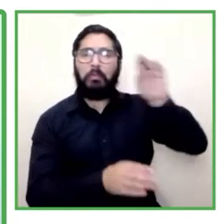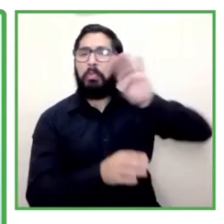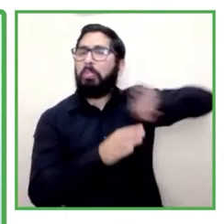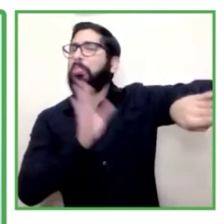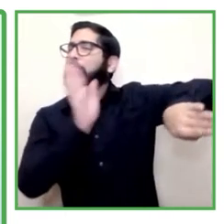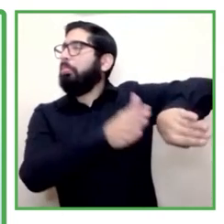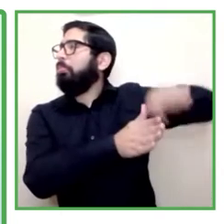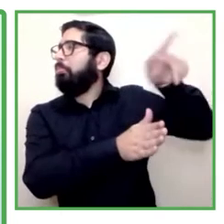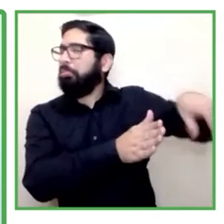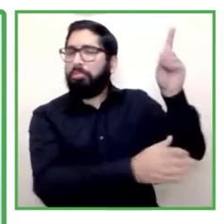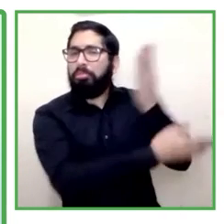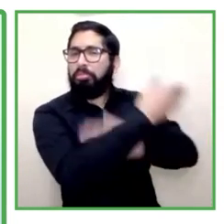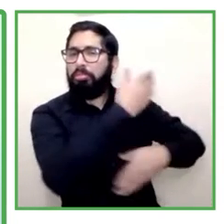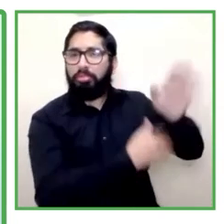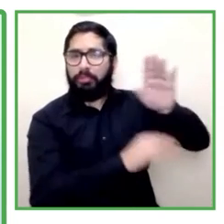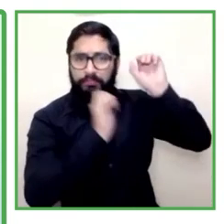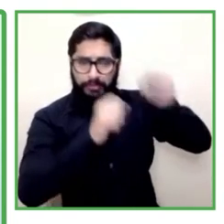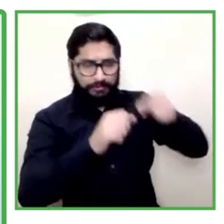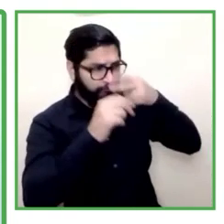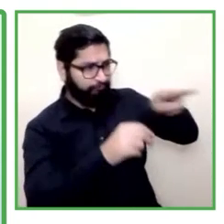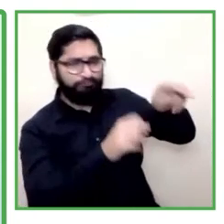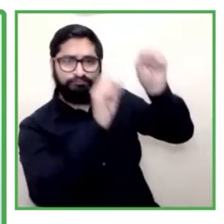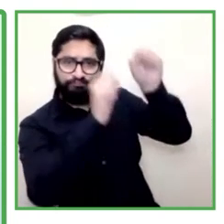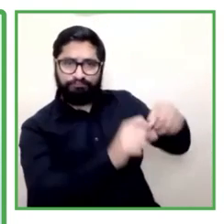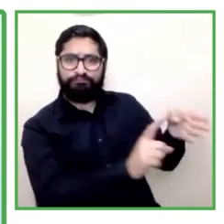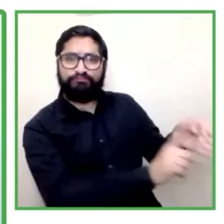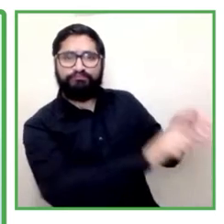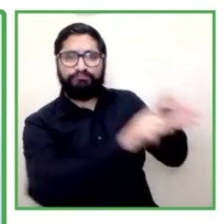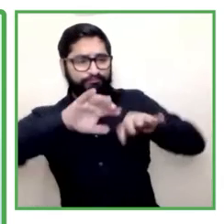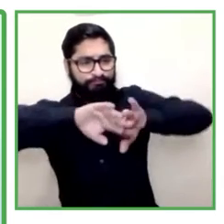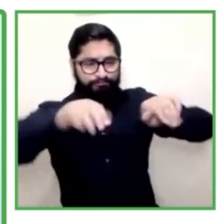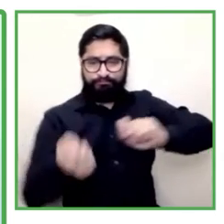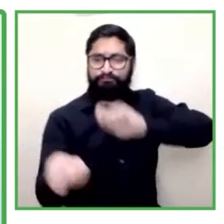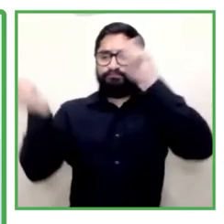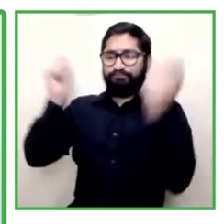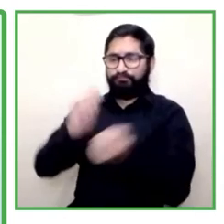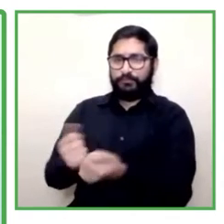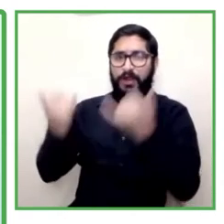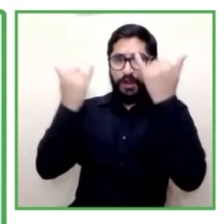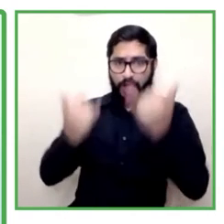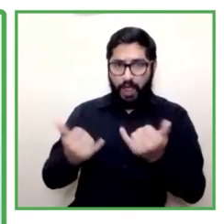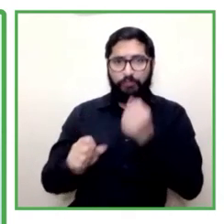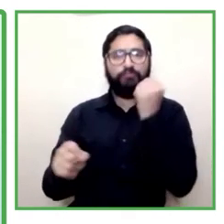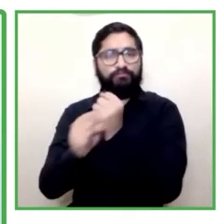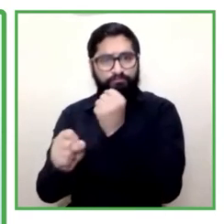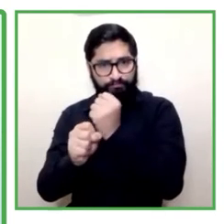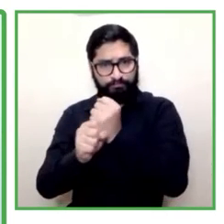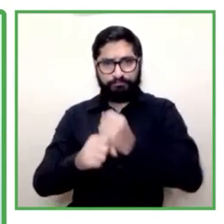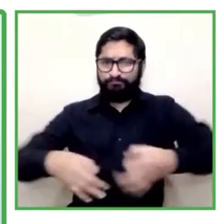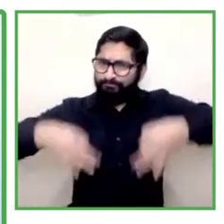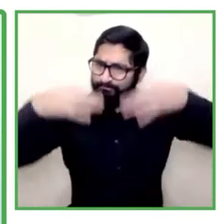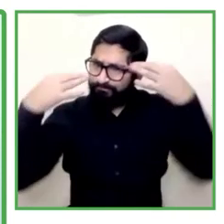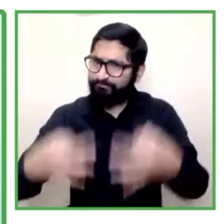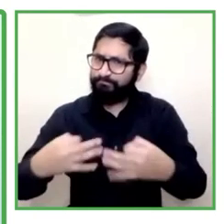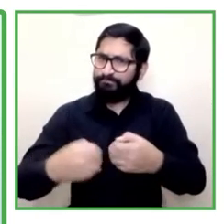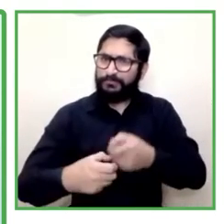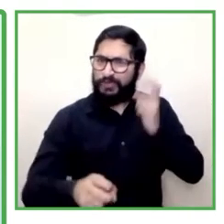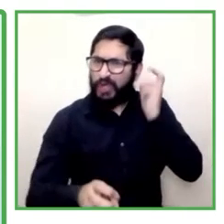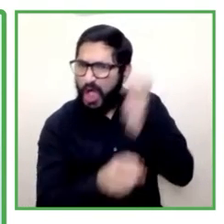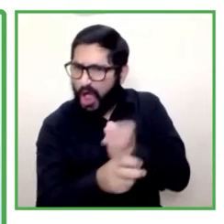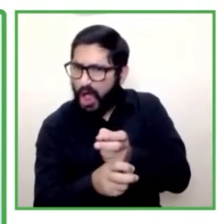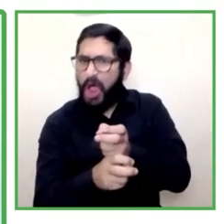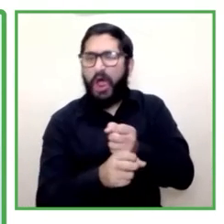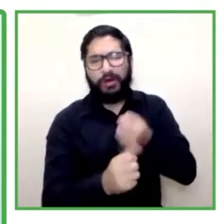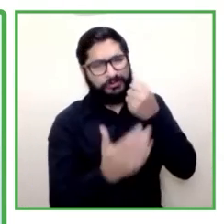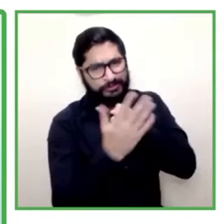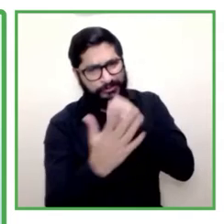rotación en el empleo para avanzar en oficios más duros y que le den mayor empleabilidad al país. Buscamos diversificar nuestra oferta más allá de los